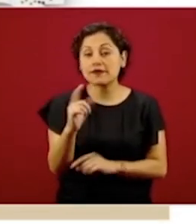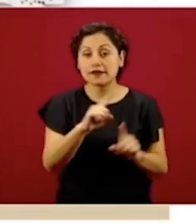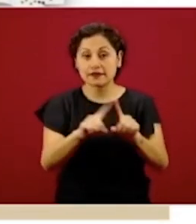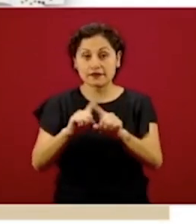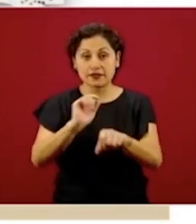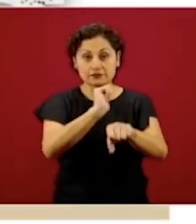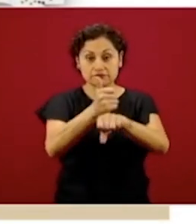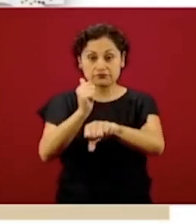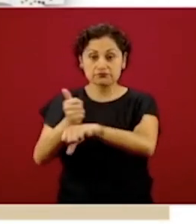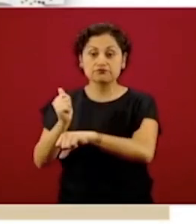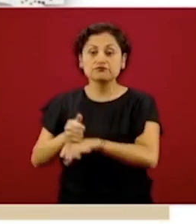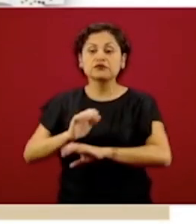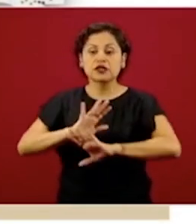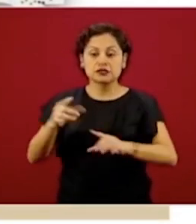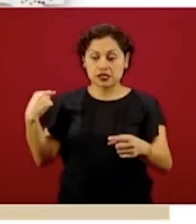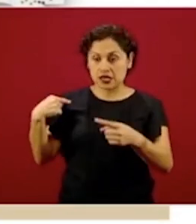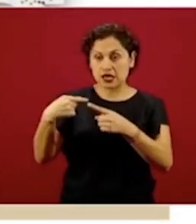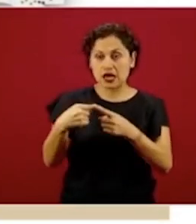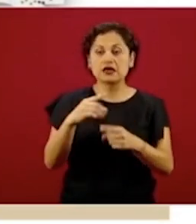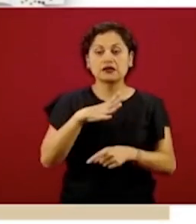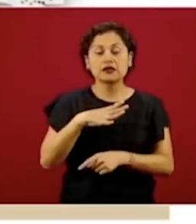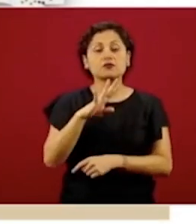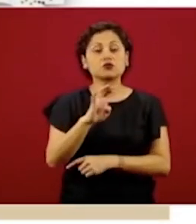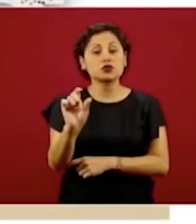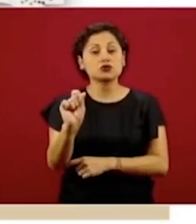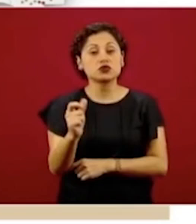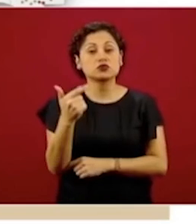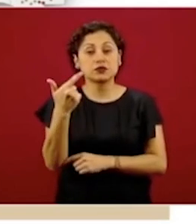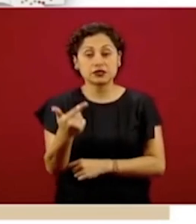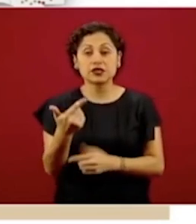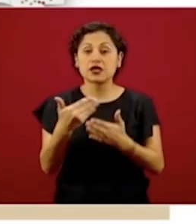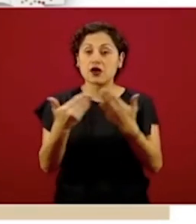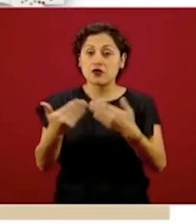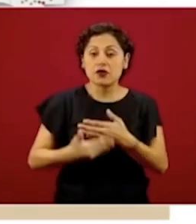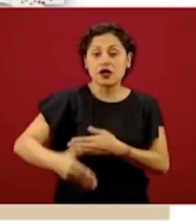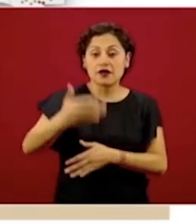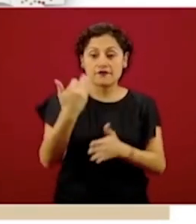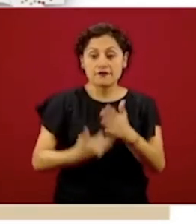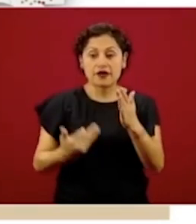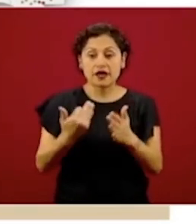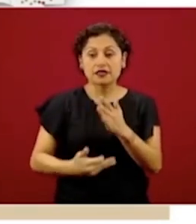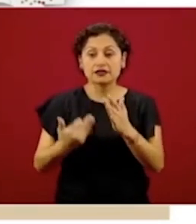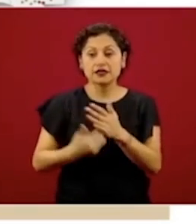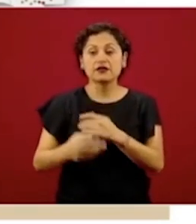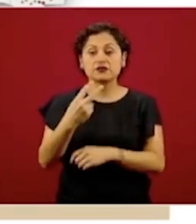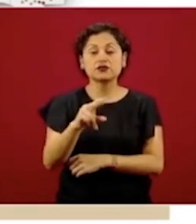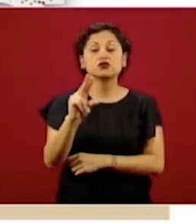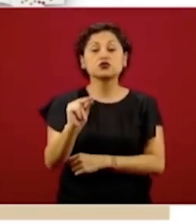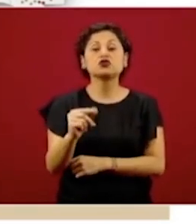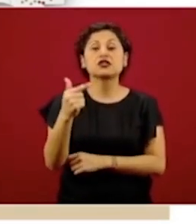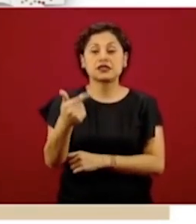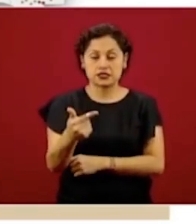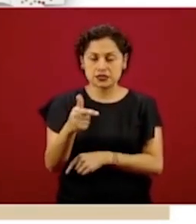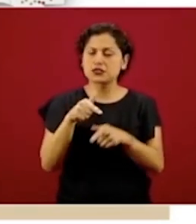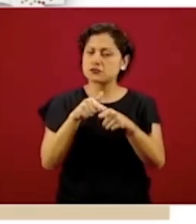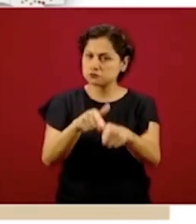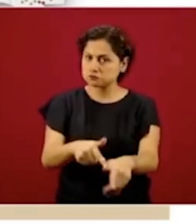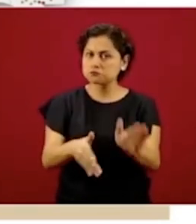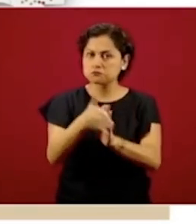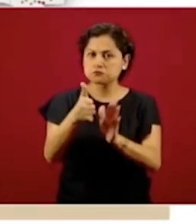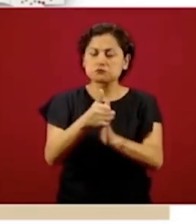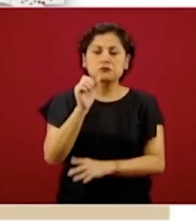terminadas al 100 por ciento. Hay 287 más que están en vías de construcción. El día de antier tenía yo una